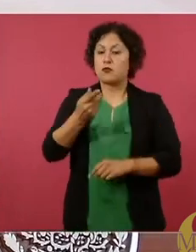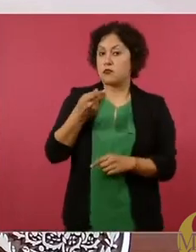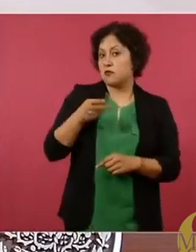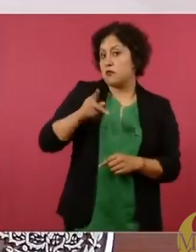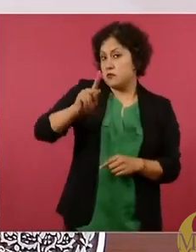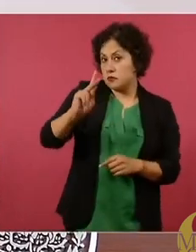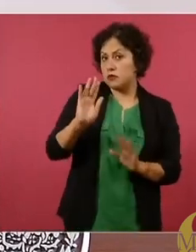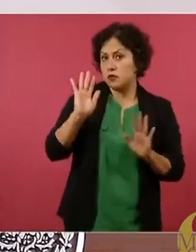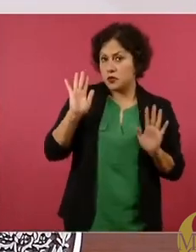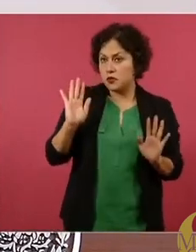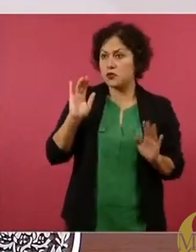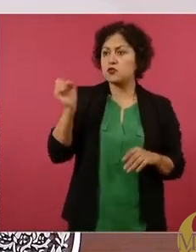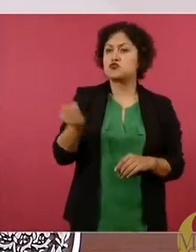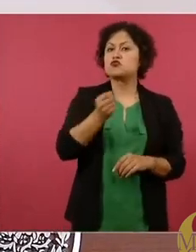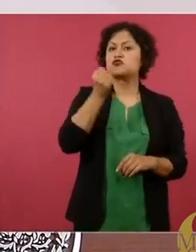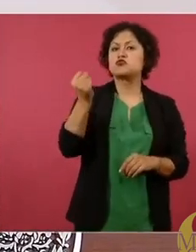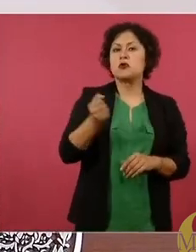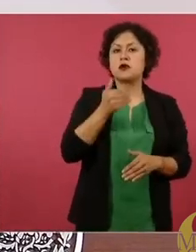se va avanzando.